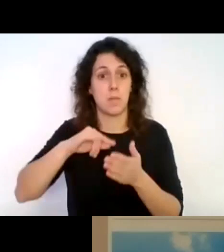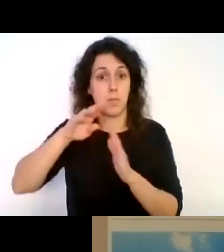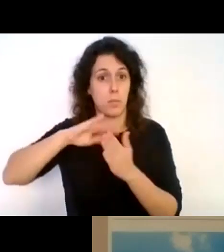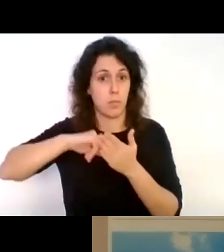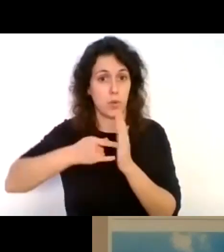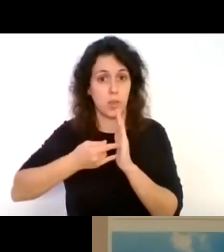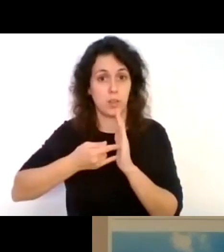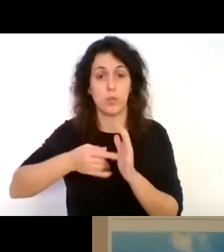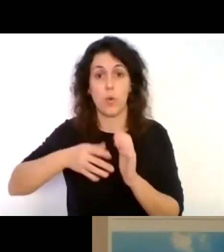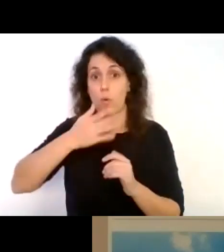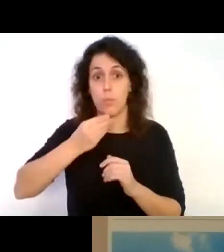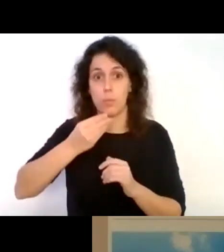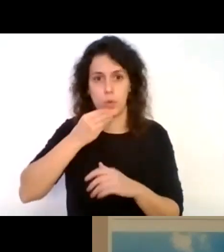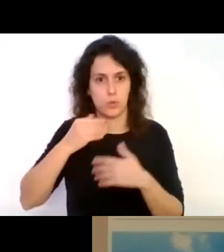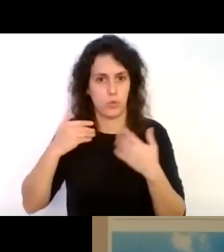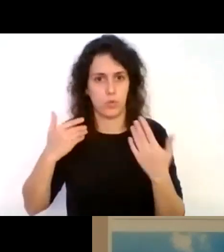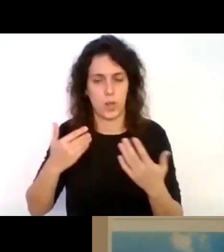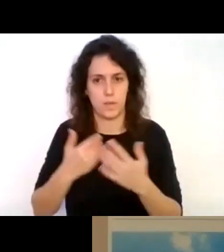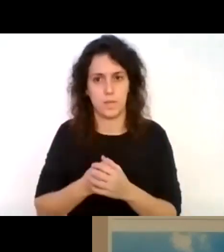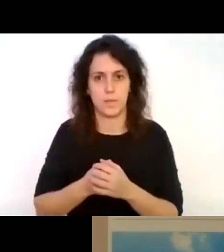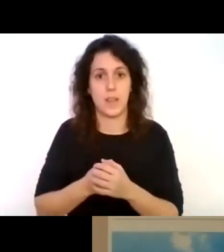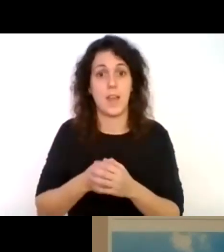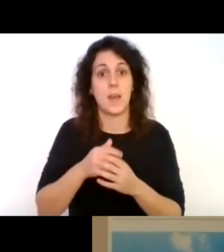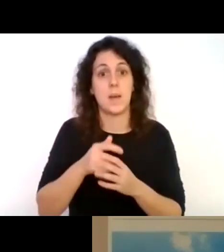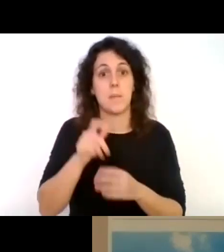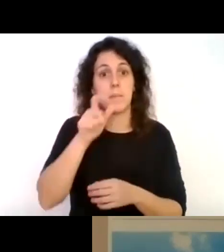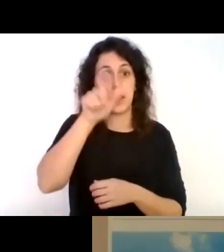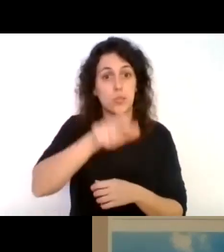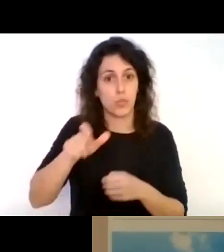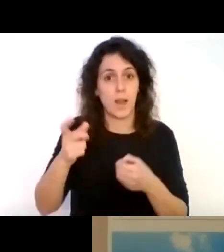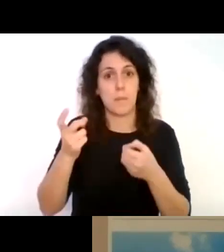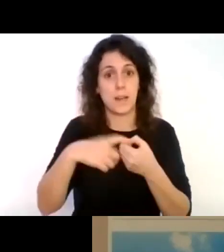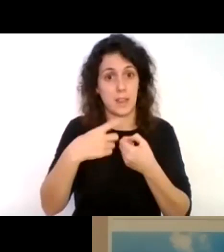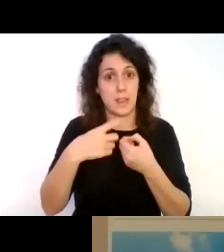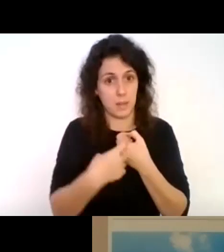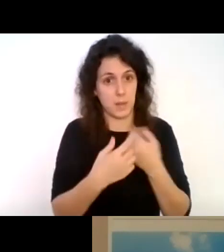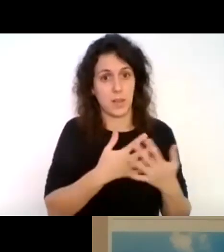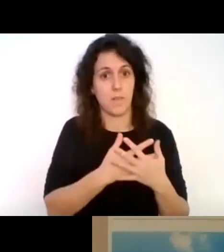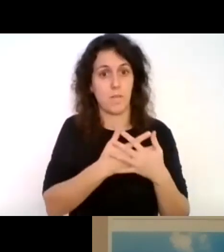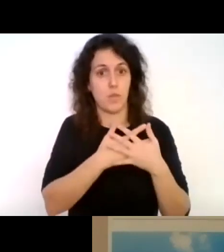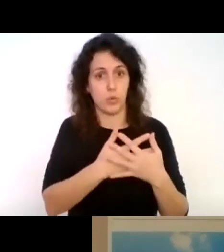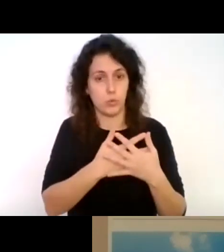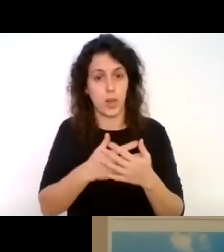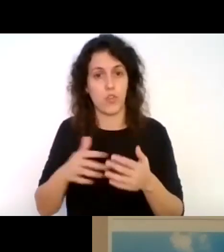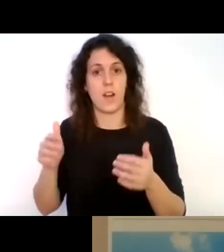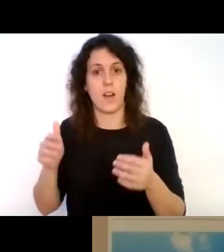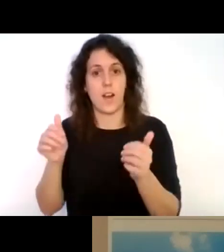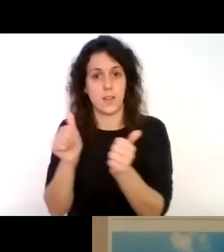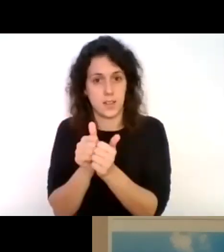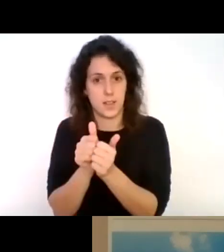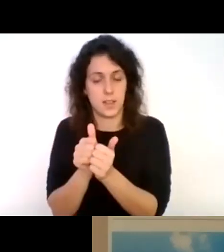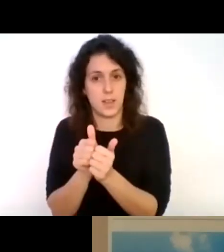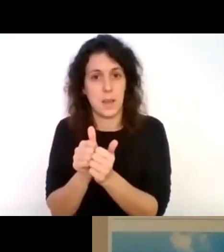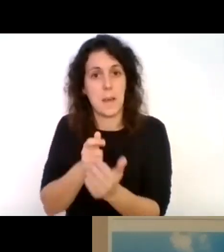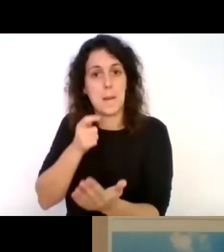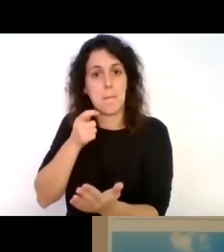ejemplo, es que tanto el participante voluntario, el ayudante, el asistente, pagan